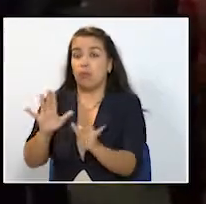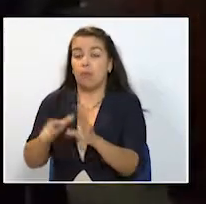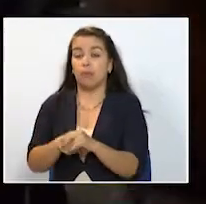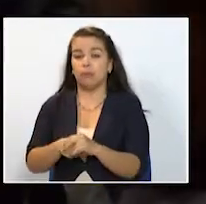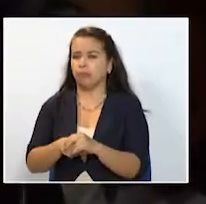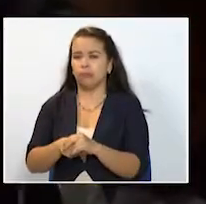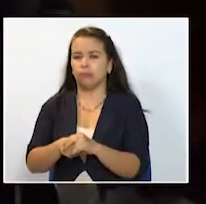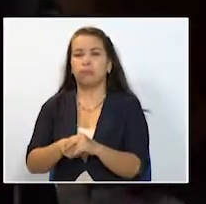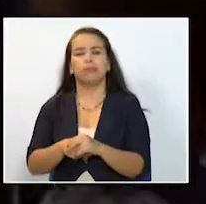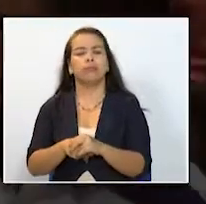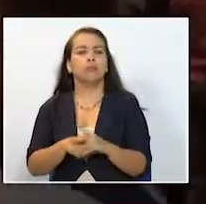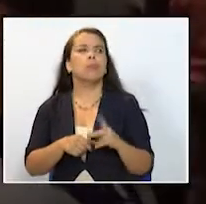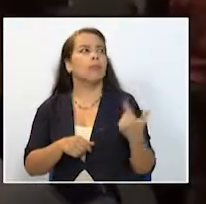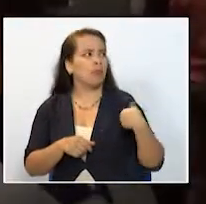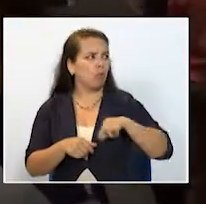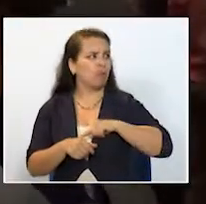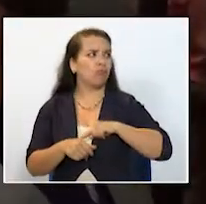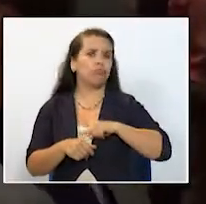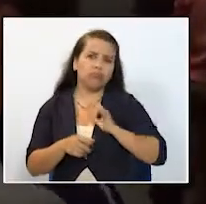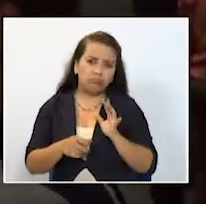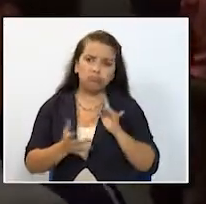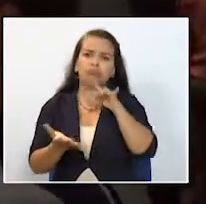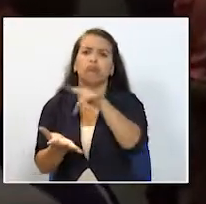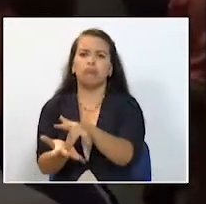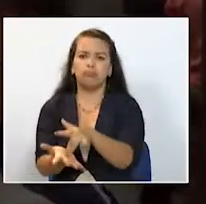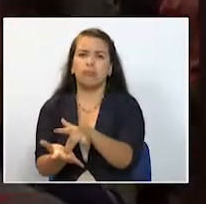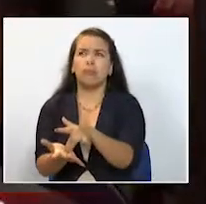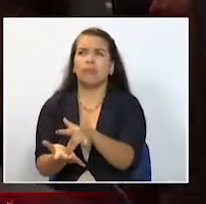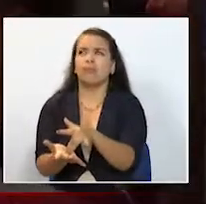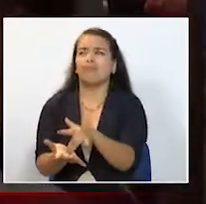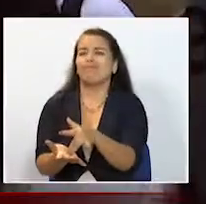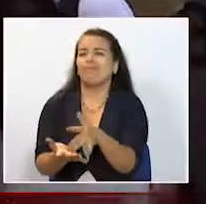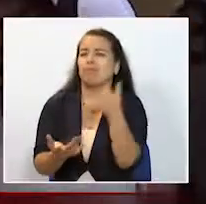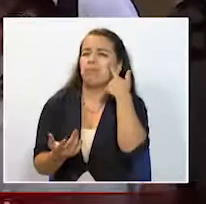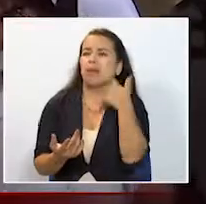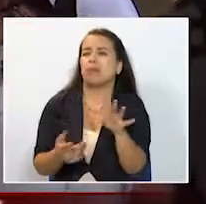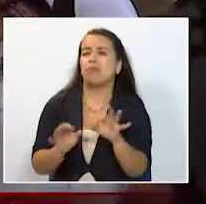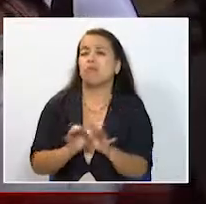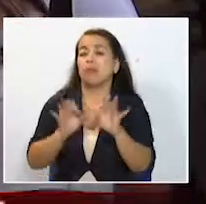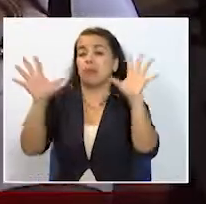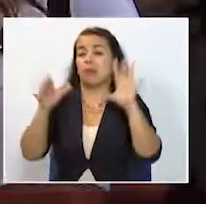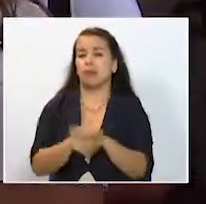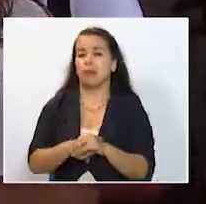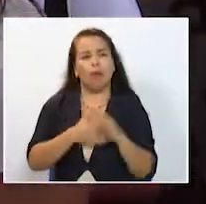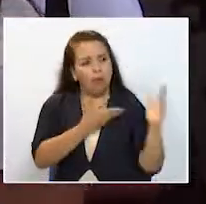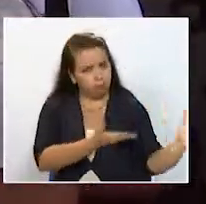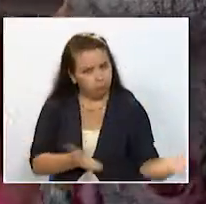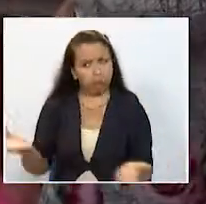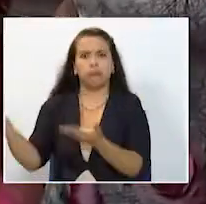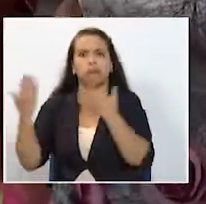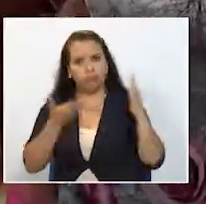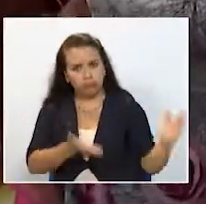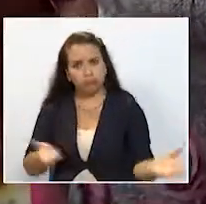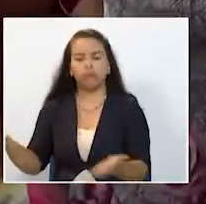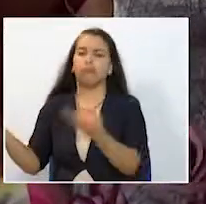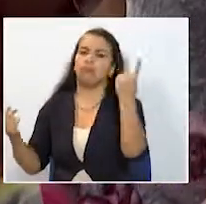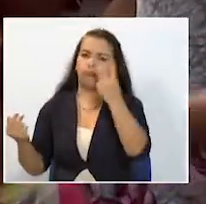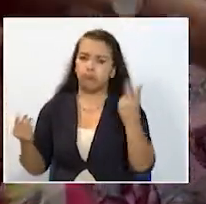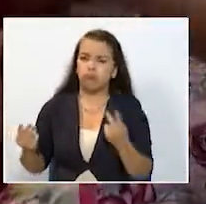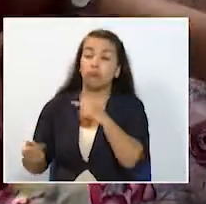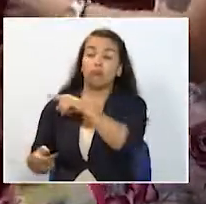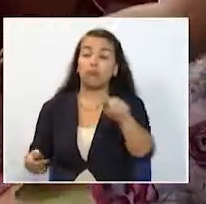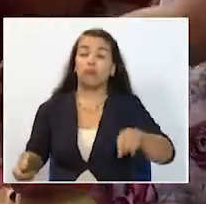a una opción como quien dice un milagro la hospitalidad en la capital de Risaralda es para los